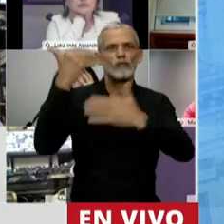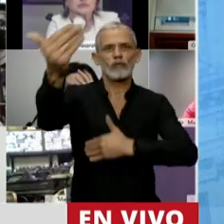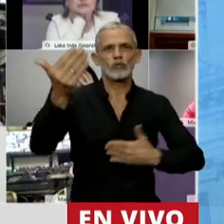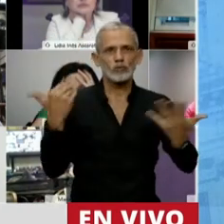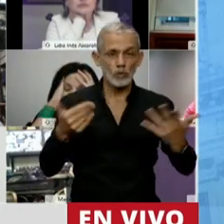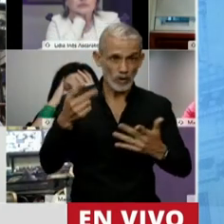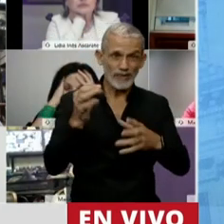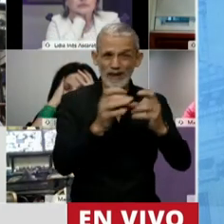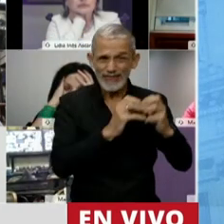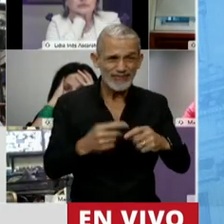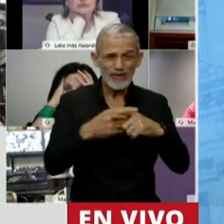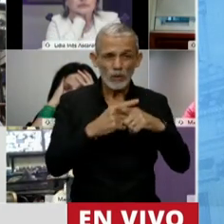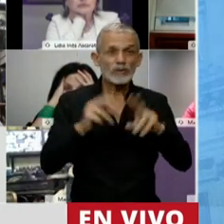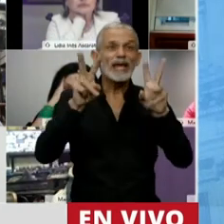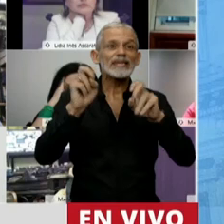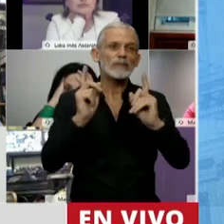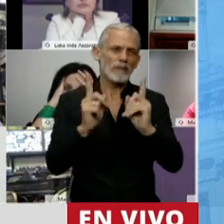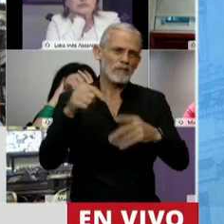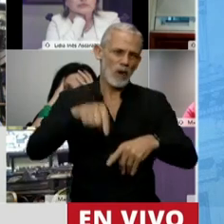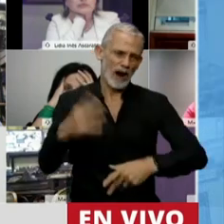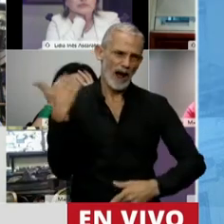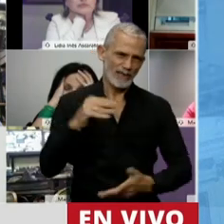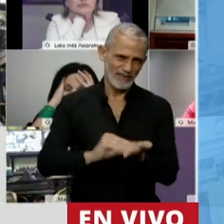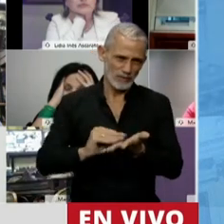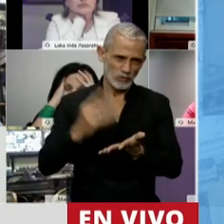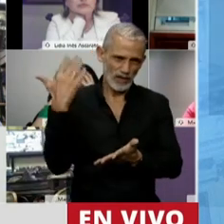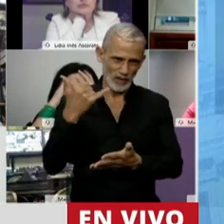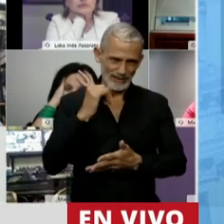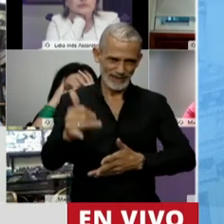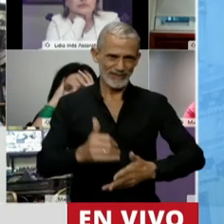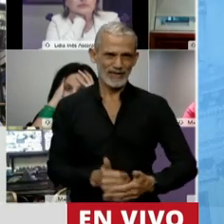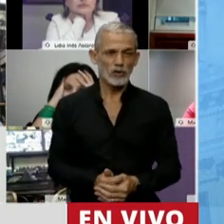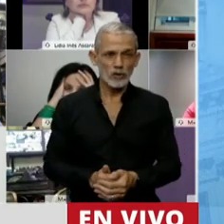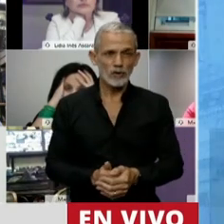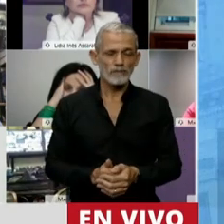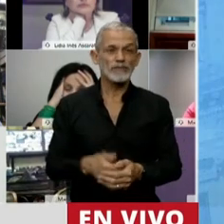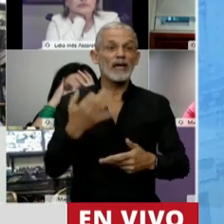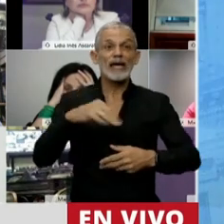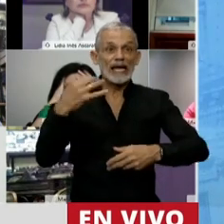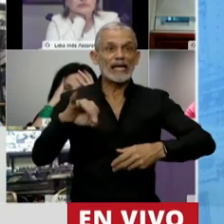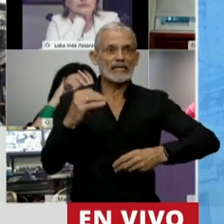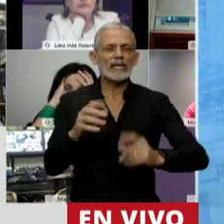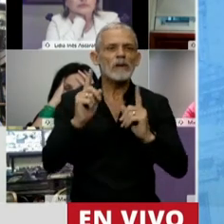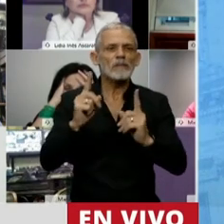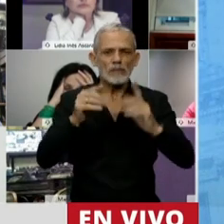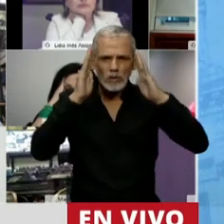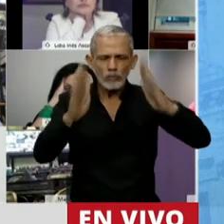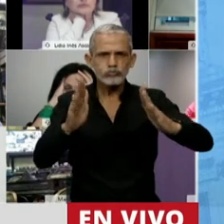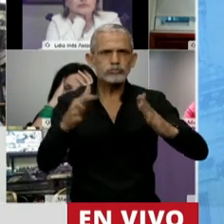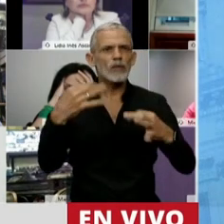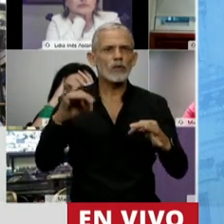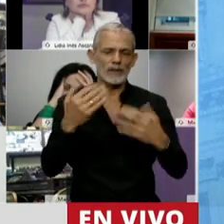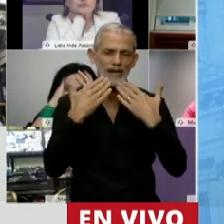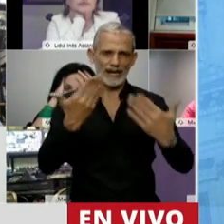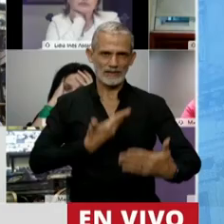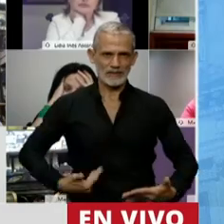Y hay que discutir los temas concretos, como lo decía un diputado que estaba acá adelante, creo que esté concreta y objetivamente. Hemos que enfocar a donde corresponde.